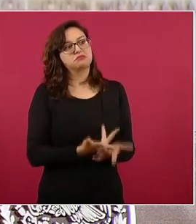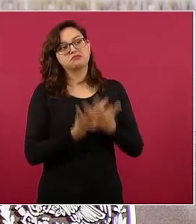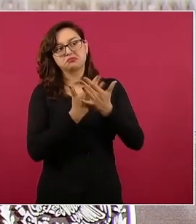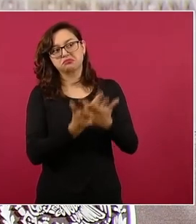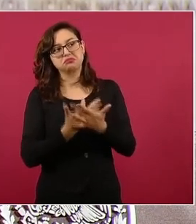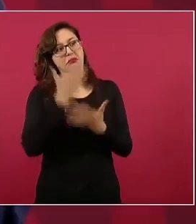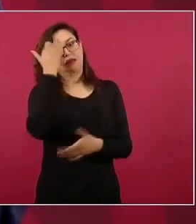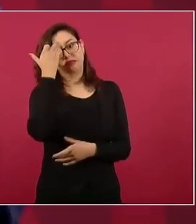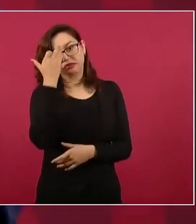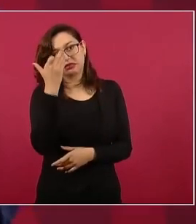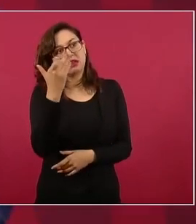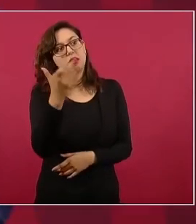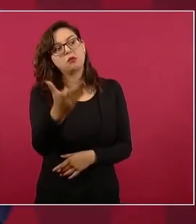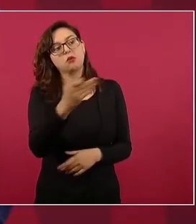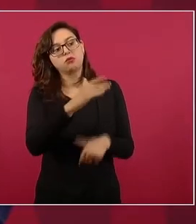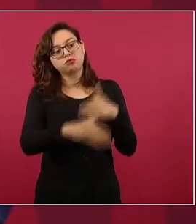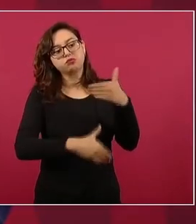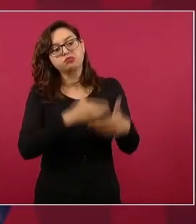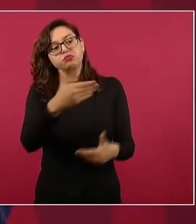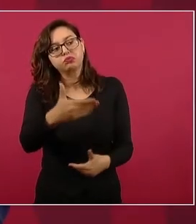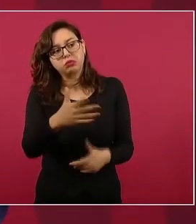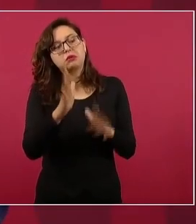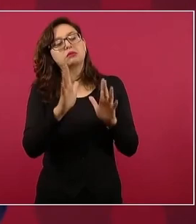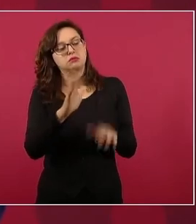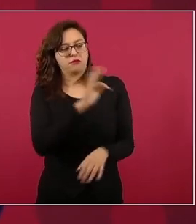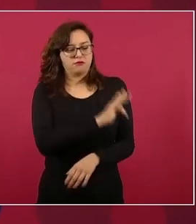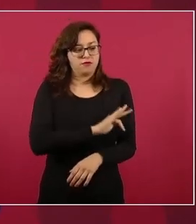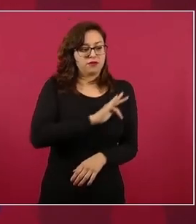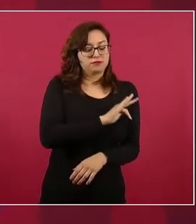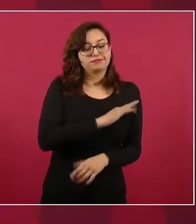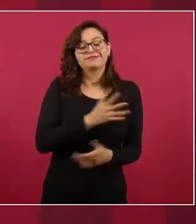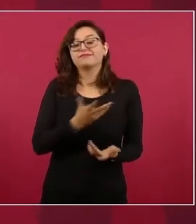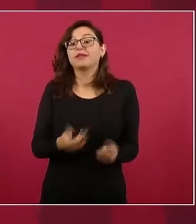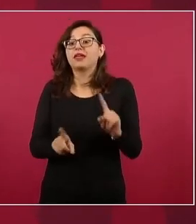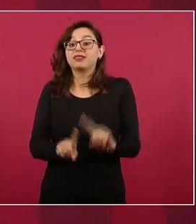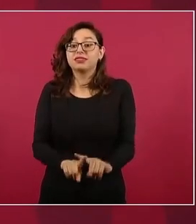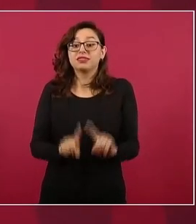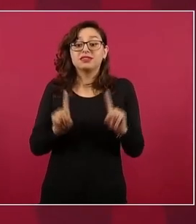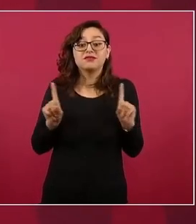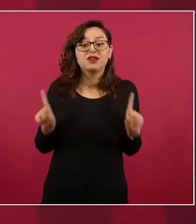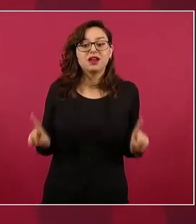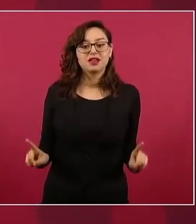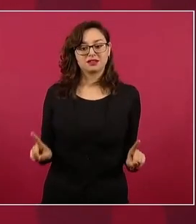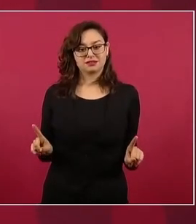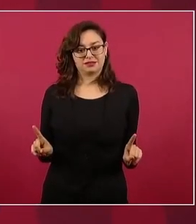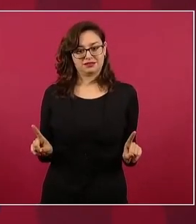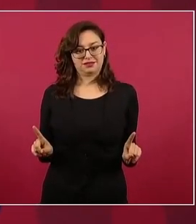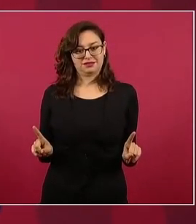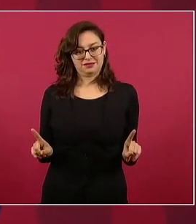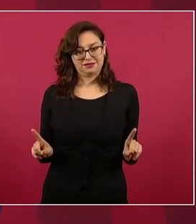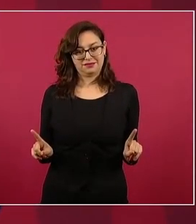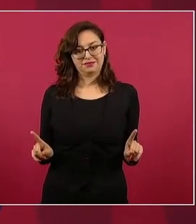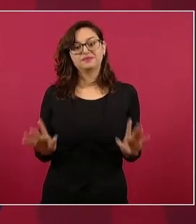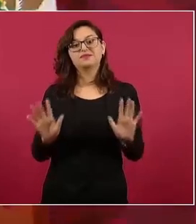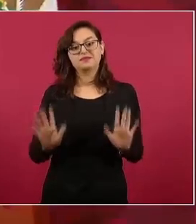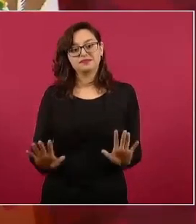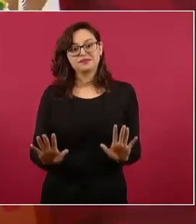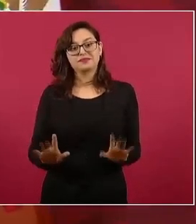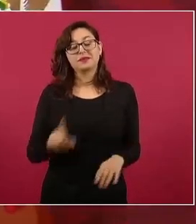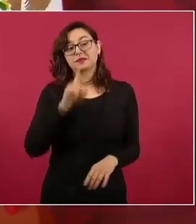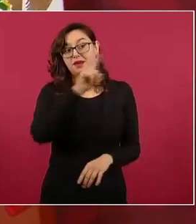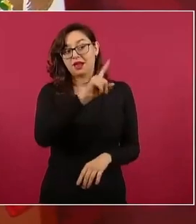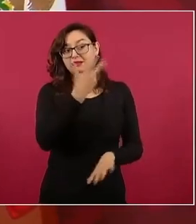cuando la elección del presidente Biden no había todavía